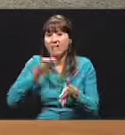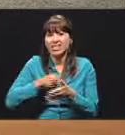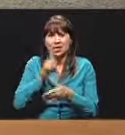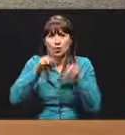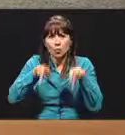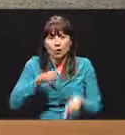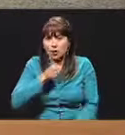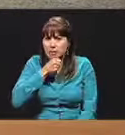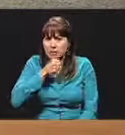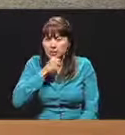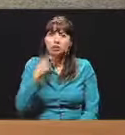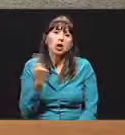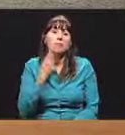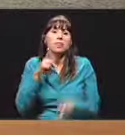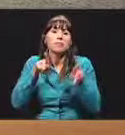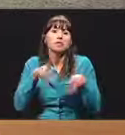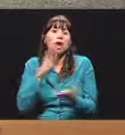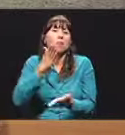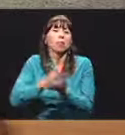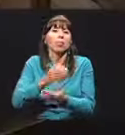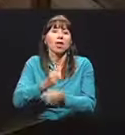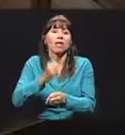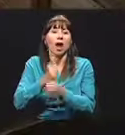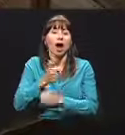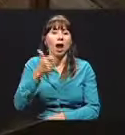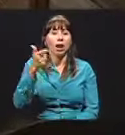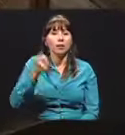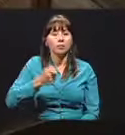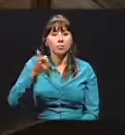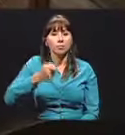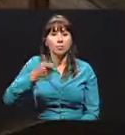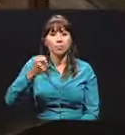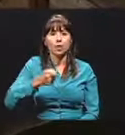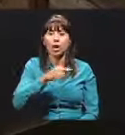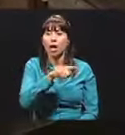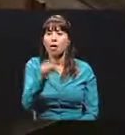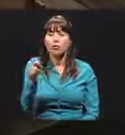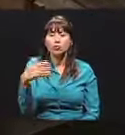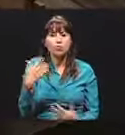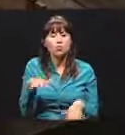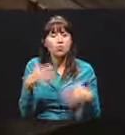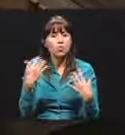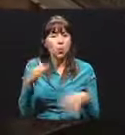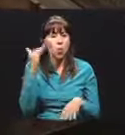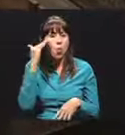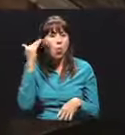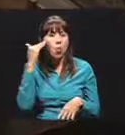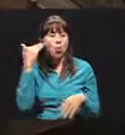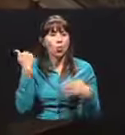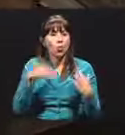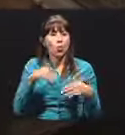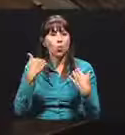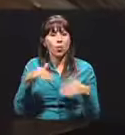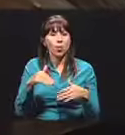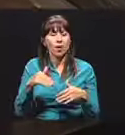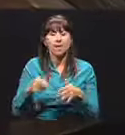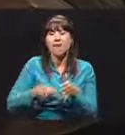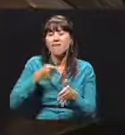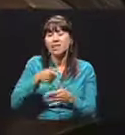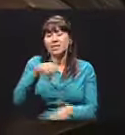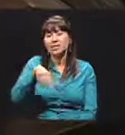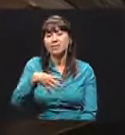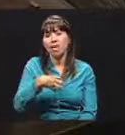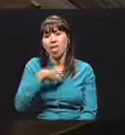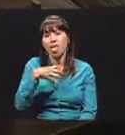que ya se pensionó, que tienen un conocimiento increíble, ¿verdad? Y que de repente se nos quejan y se nos